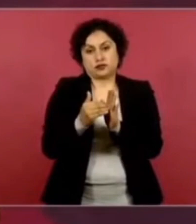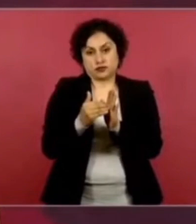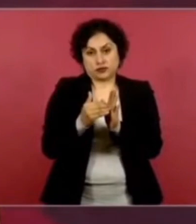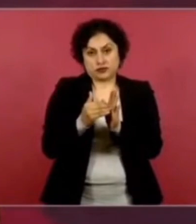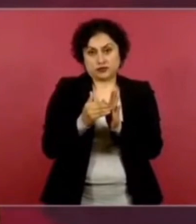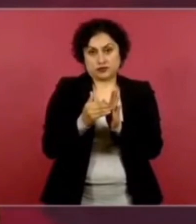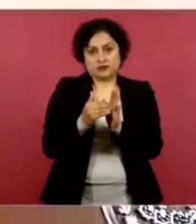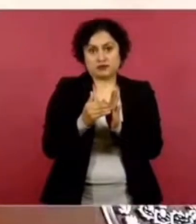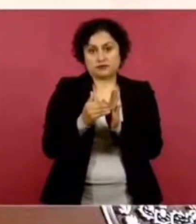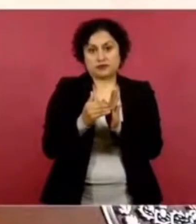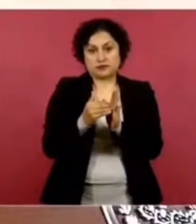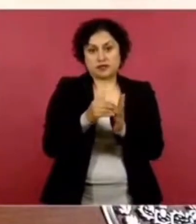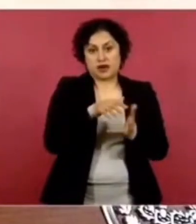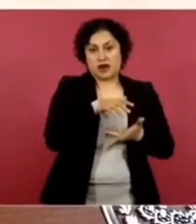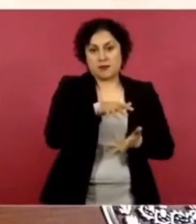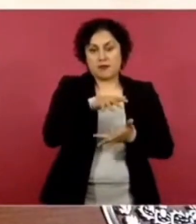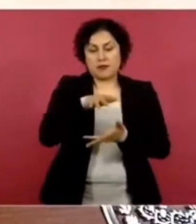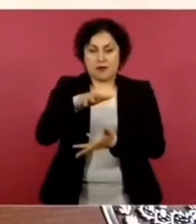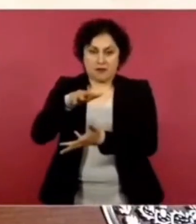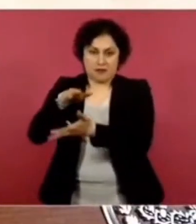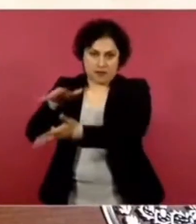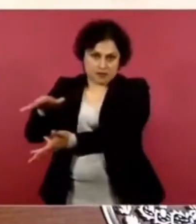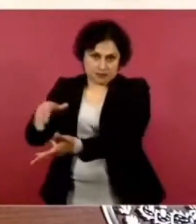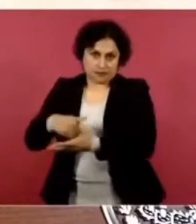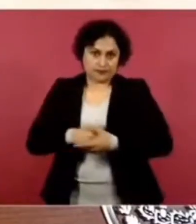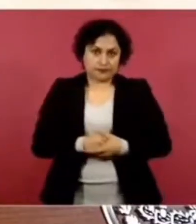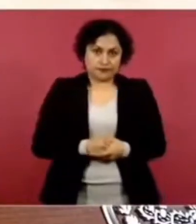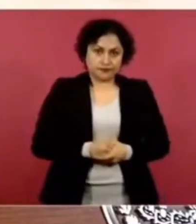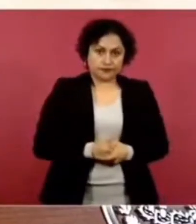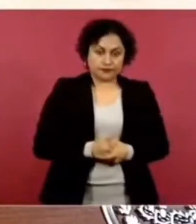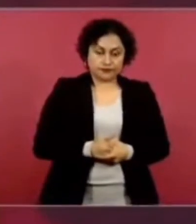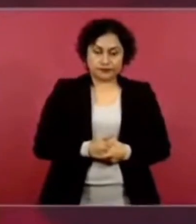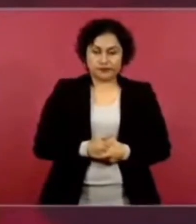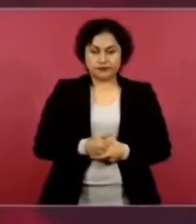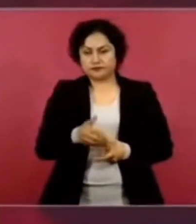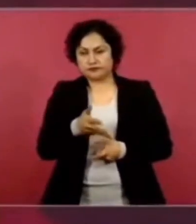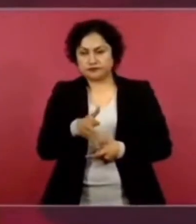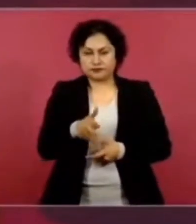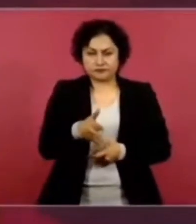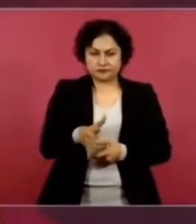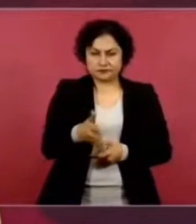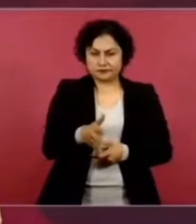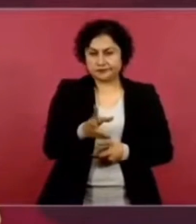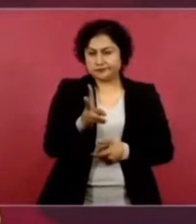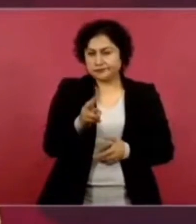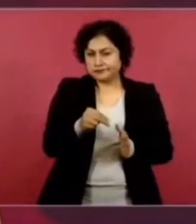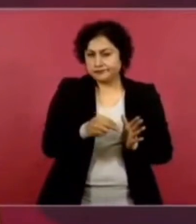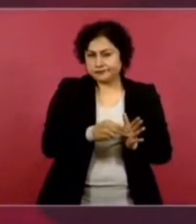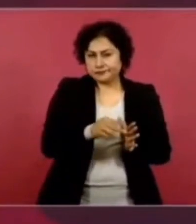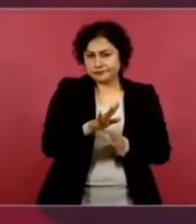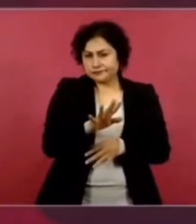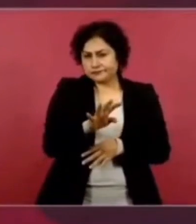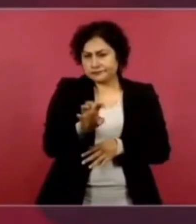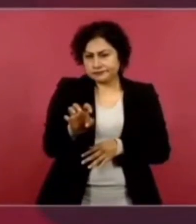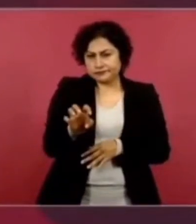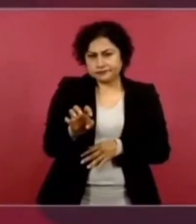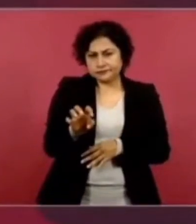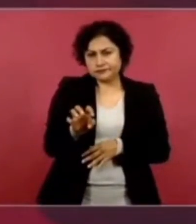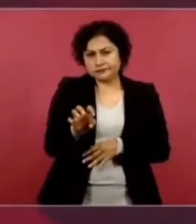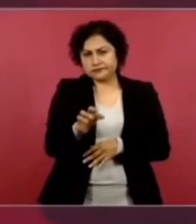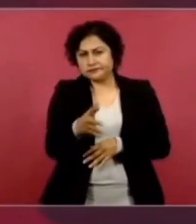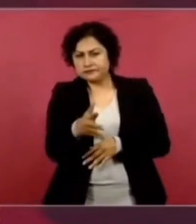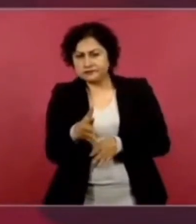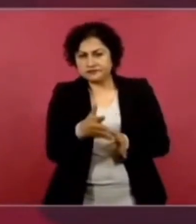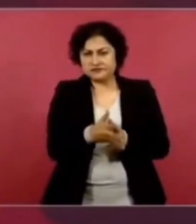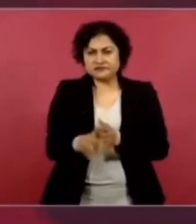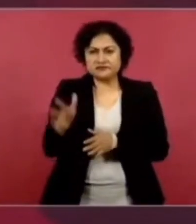canastas, 2 mil 500, 3